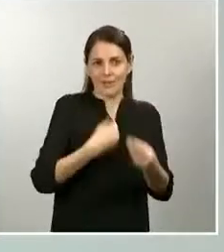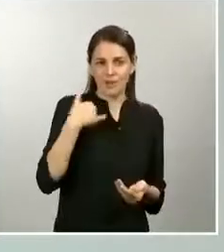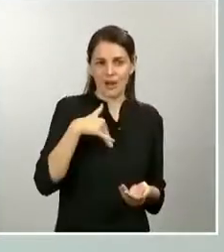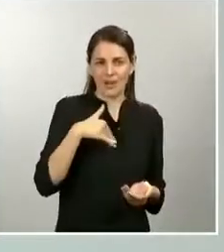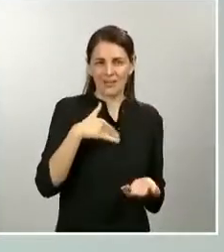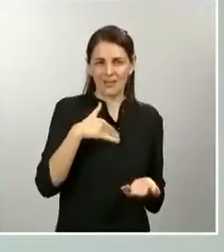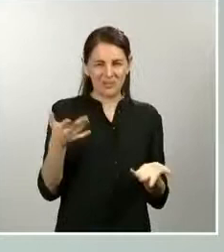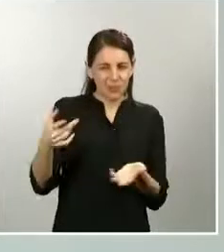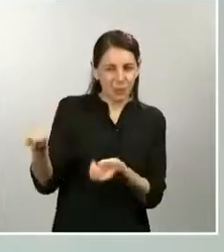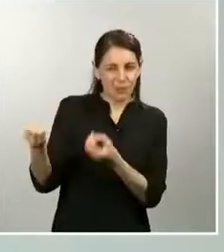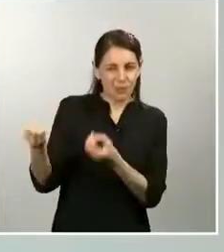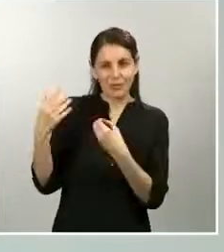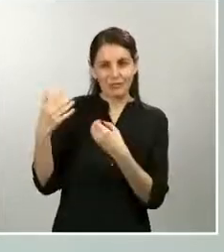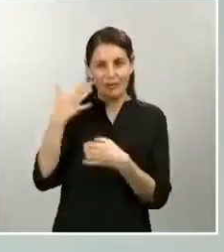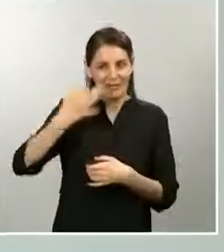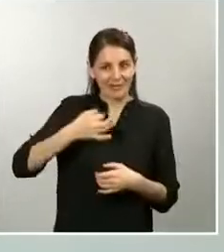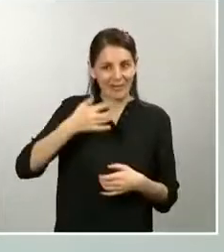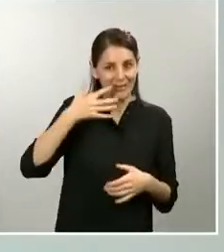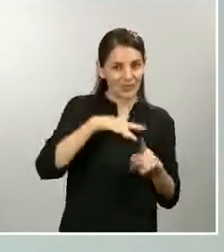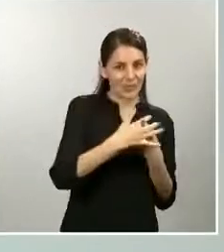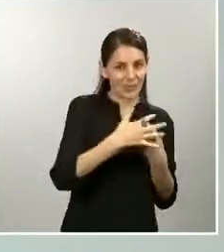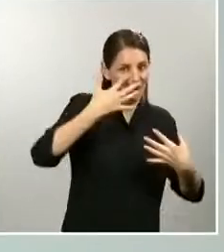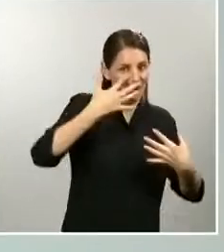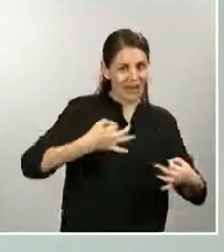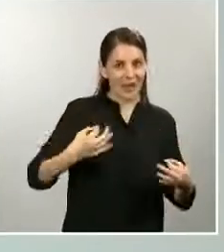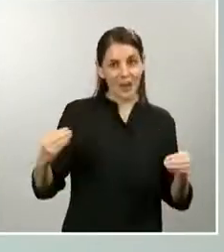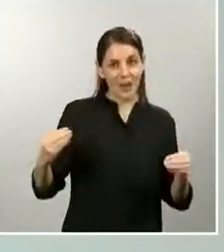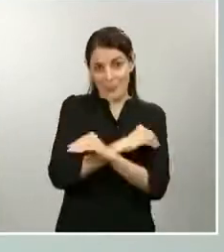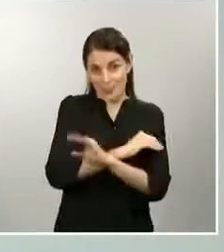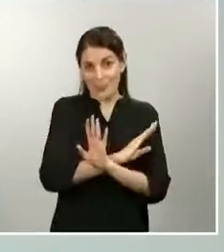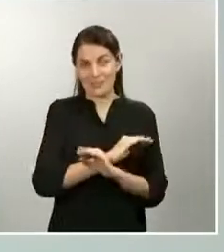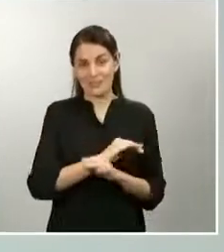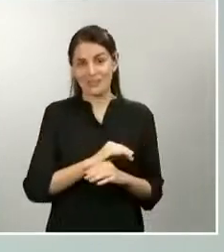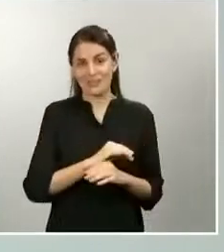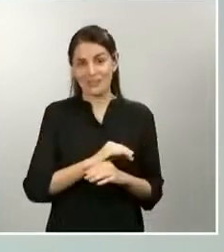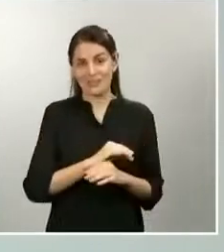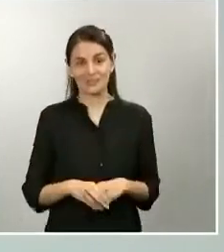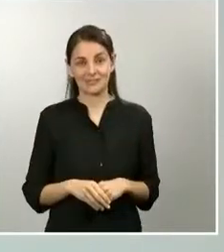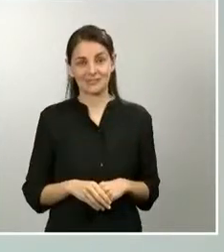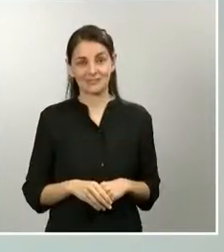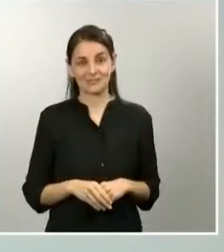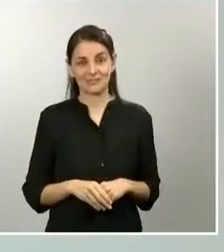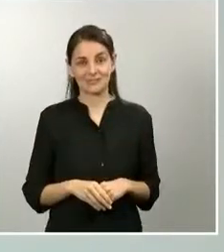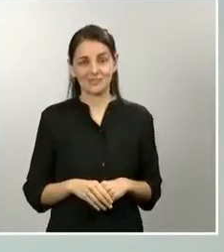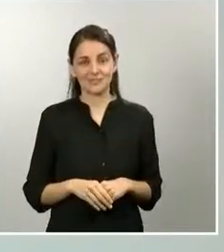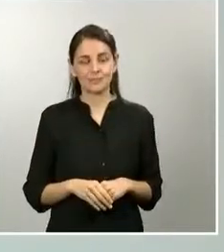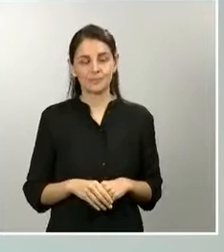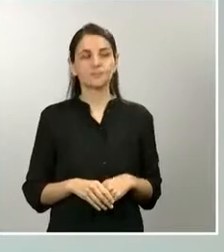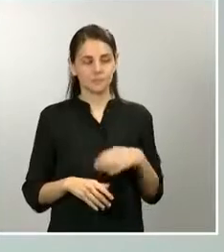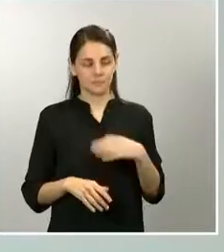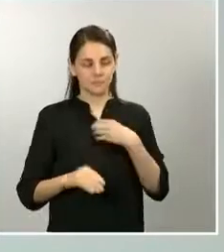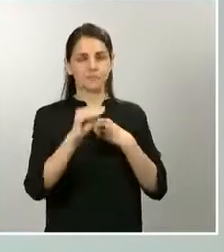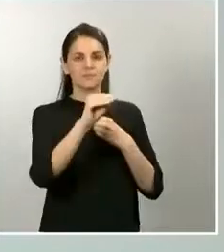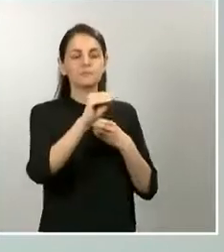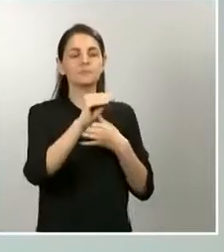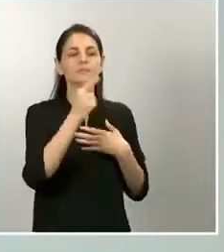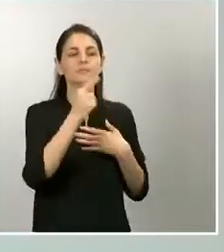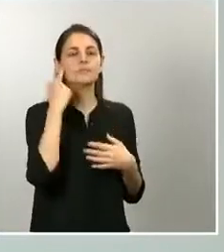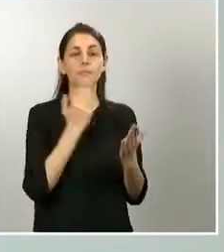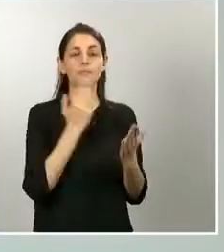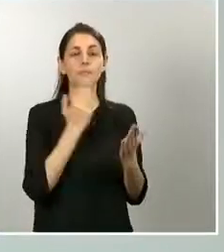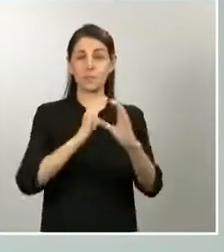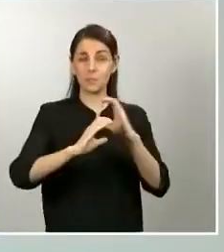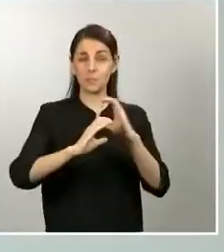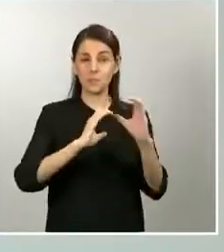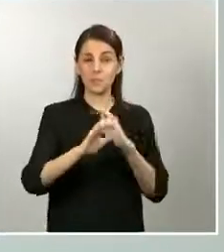tesis que mantiene la cadena SER. Varios medios, por ejemplo, es diario, preguntan,